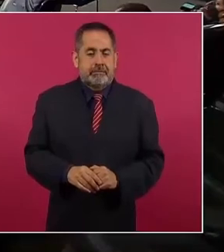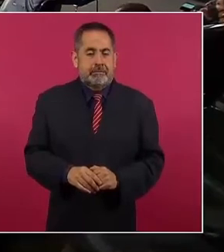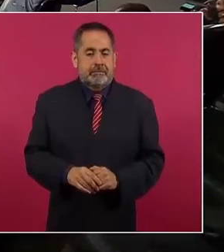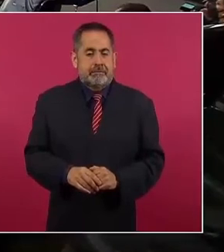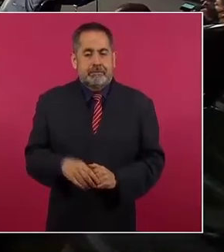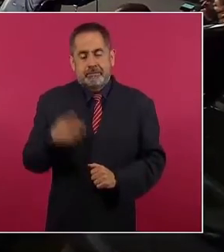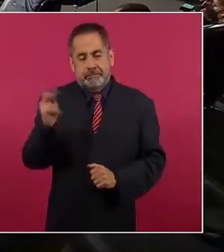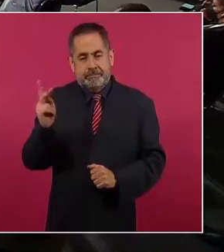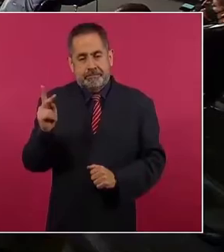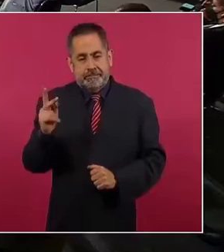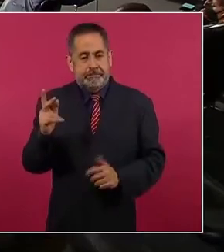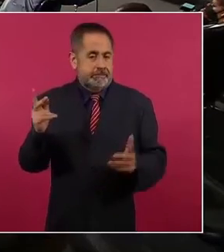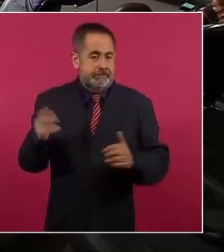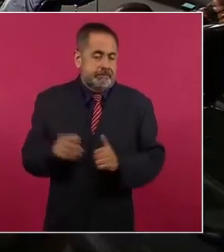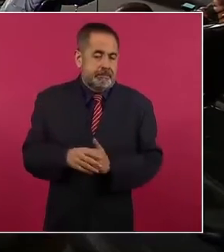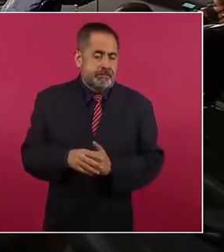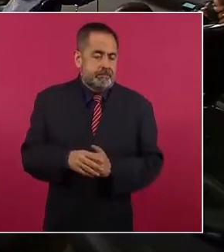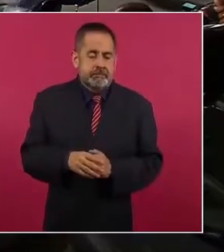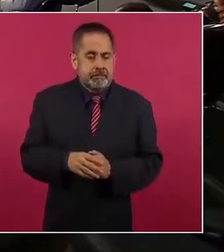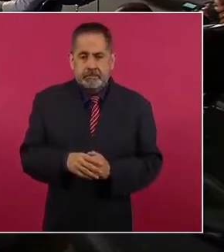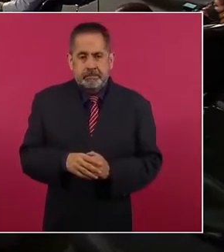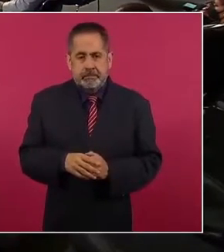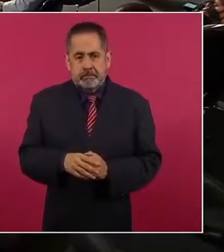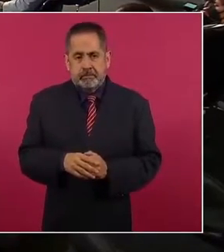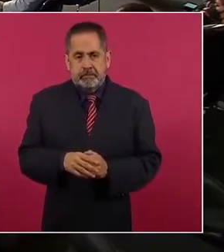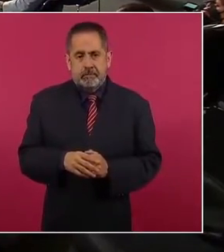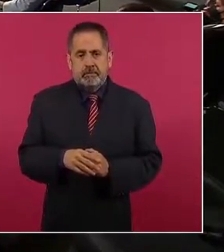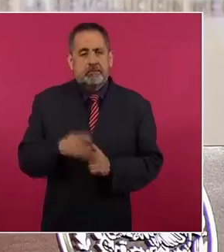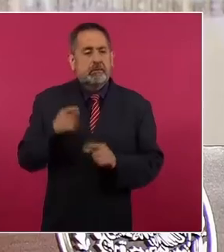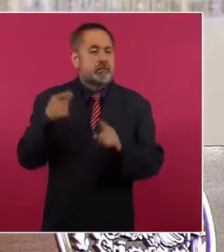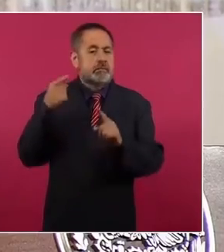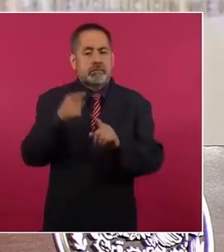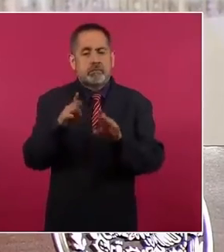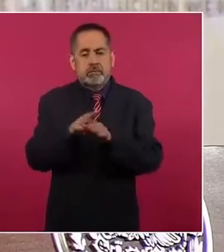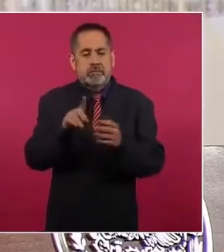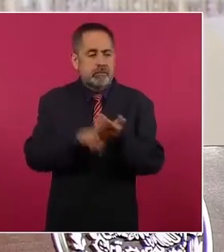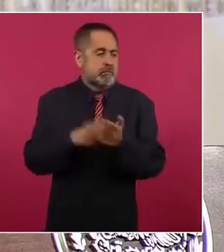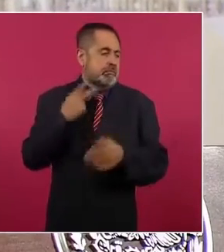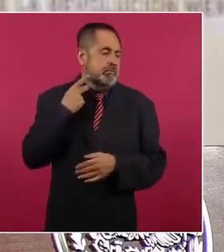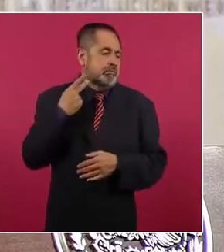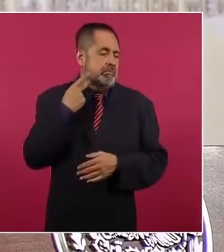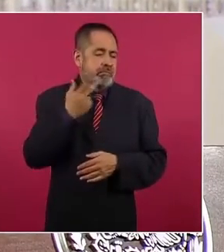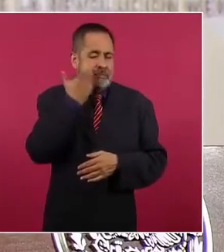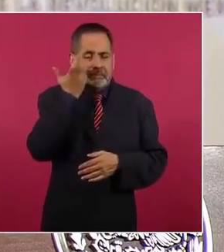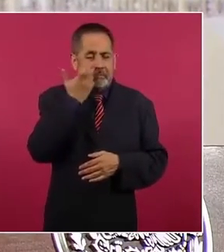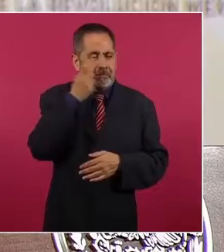Pero pues tiene más que nada propósitos politiqueros.